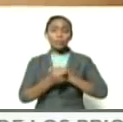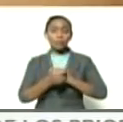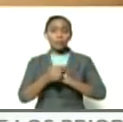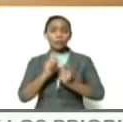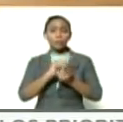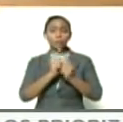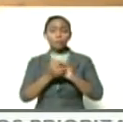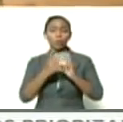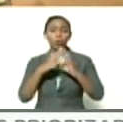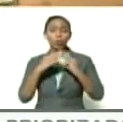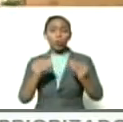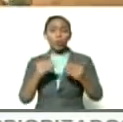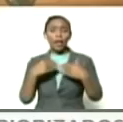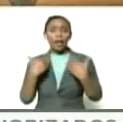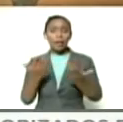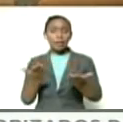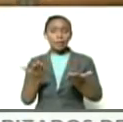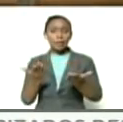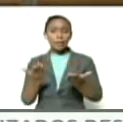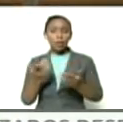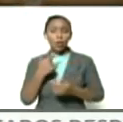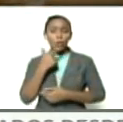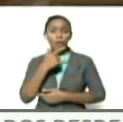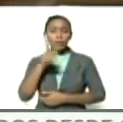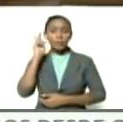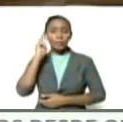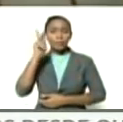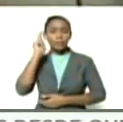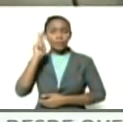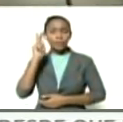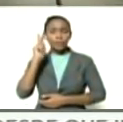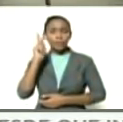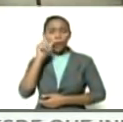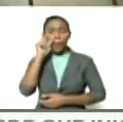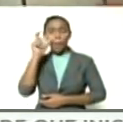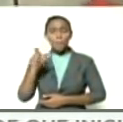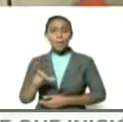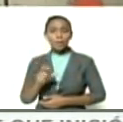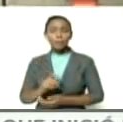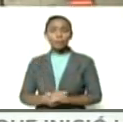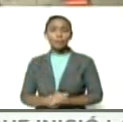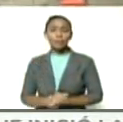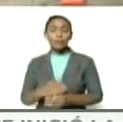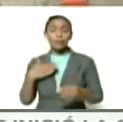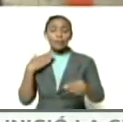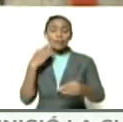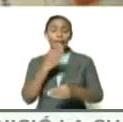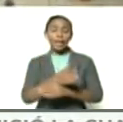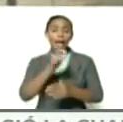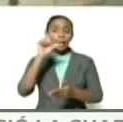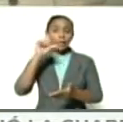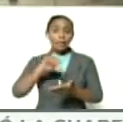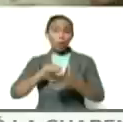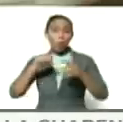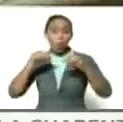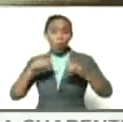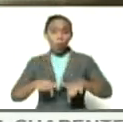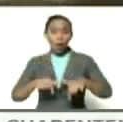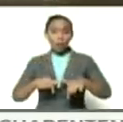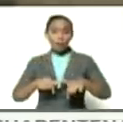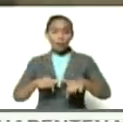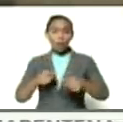convertirlas todas en como dice el profesor Ignacio Ramonet ir al medio hoy los medios